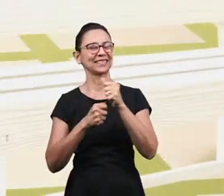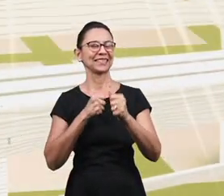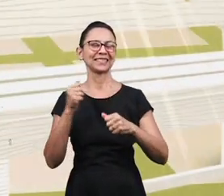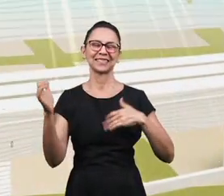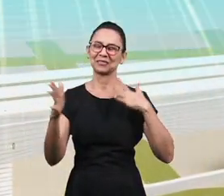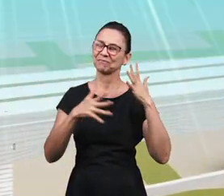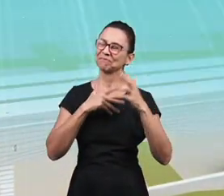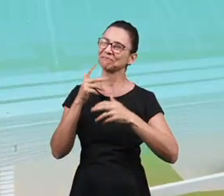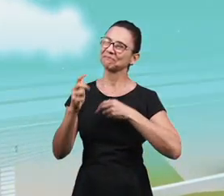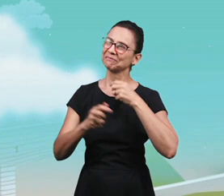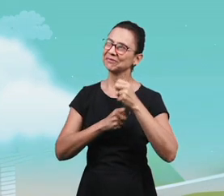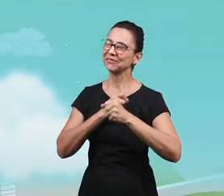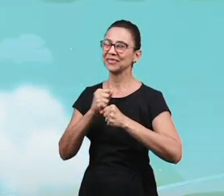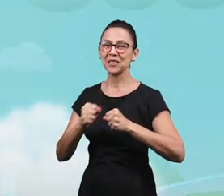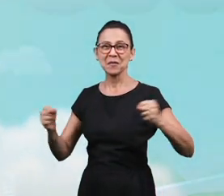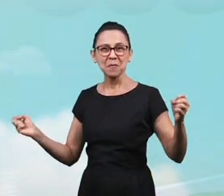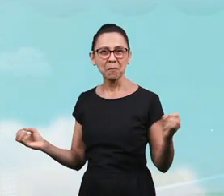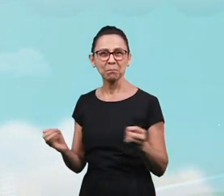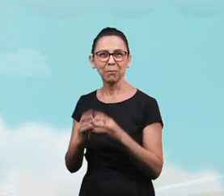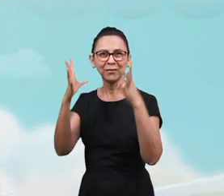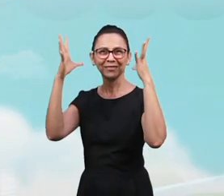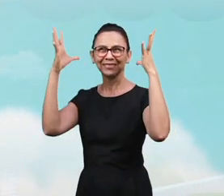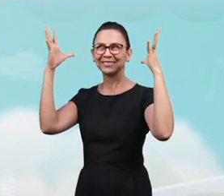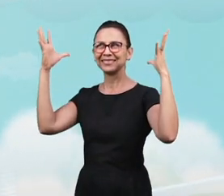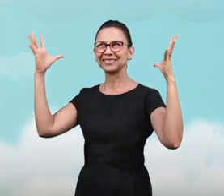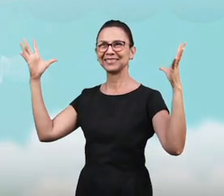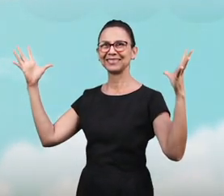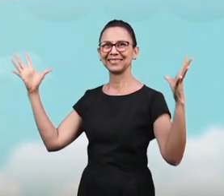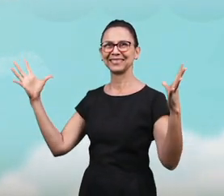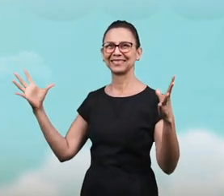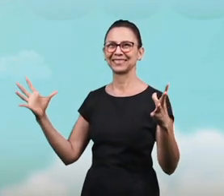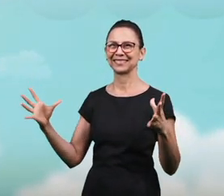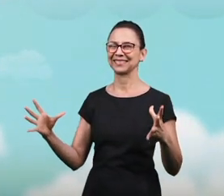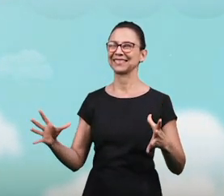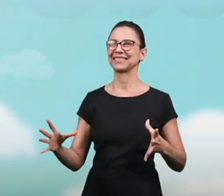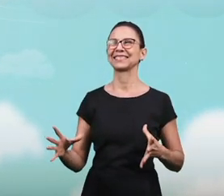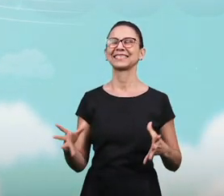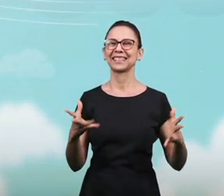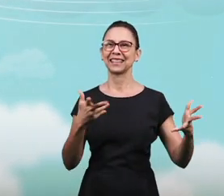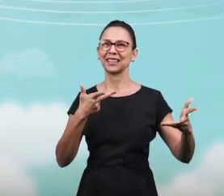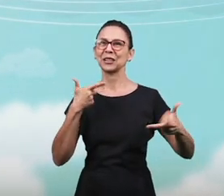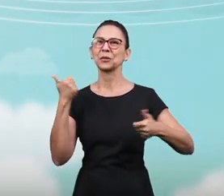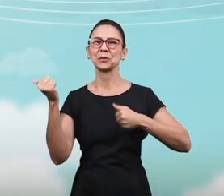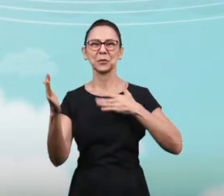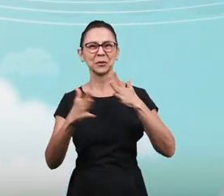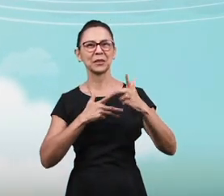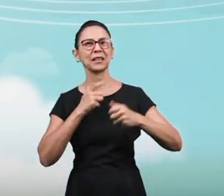Porque gloria será el encuentro triunfal